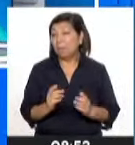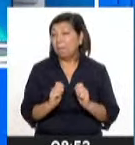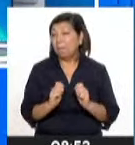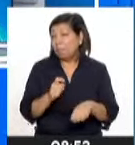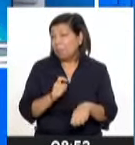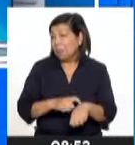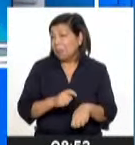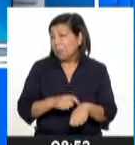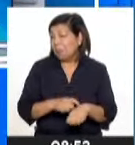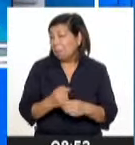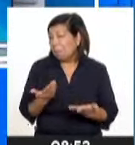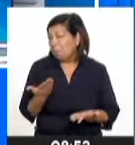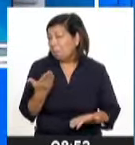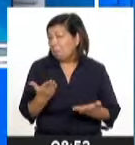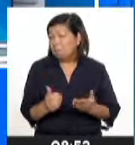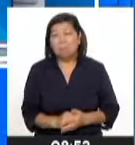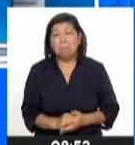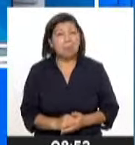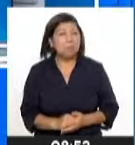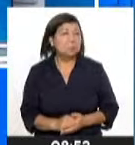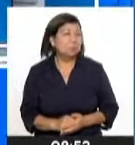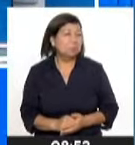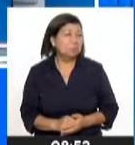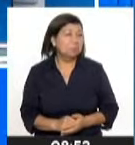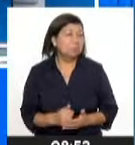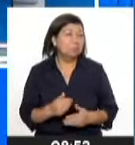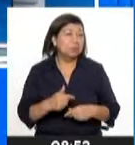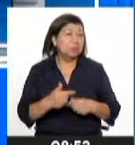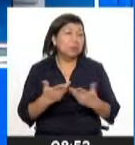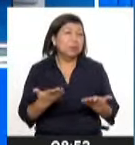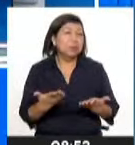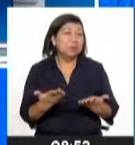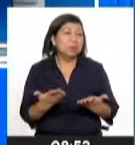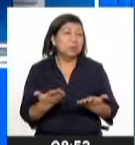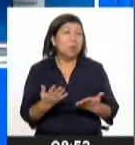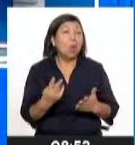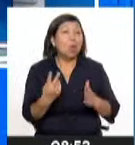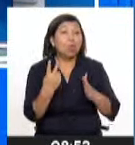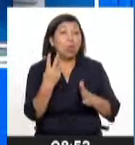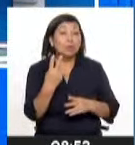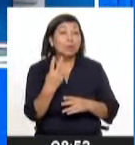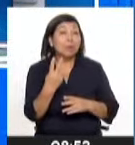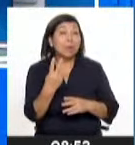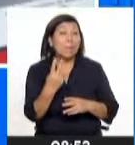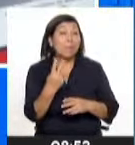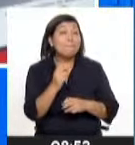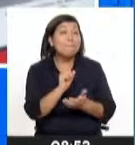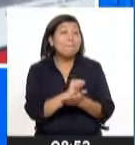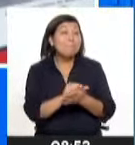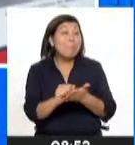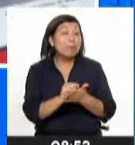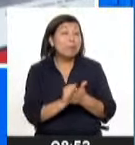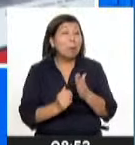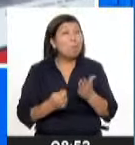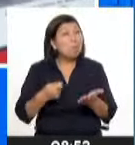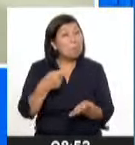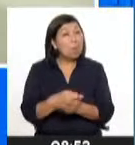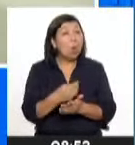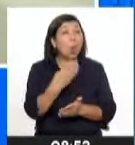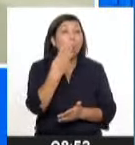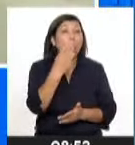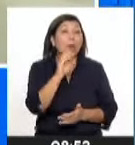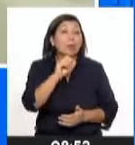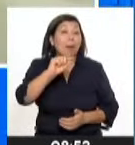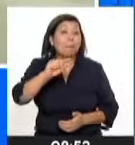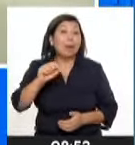plazo, informo del plazo, es un plazo de hasta 12 meses y luego es un monto máximo de 40 mil